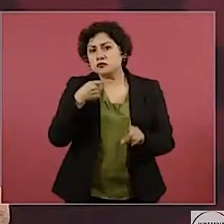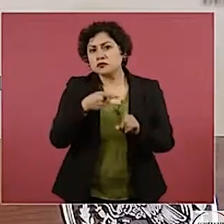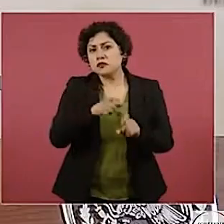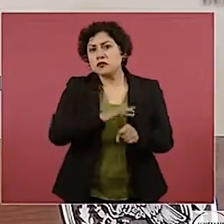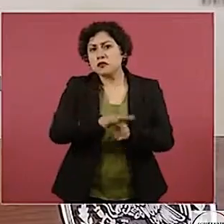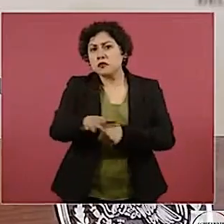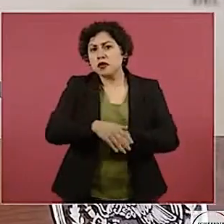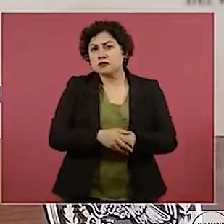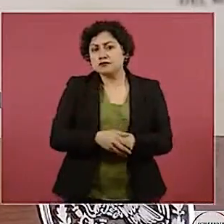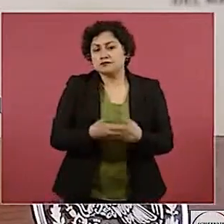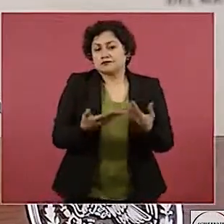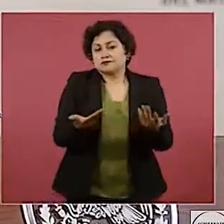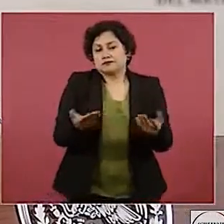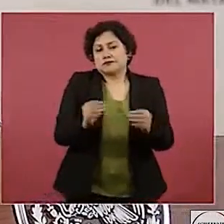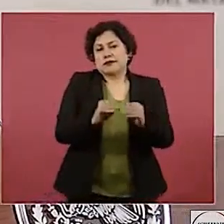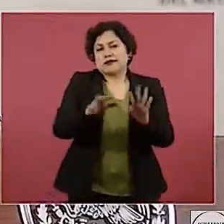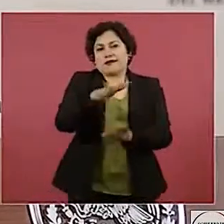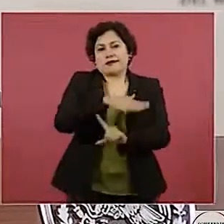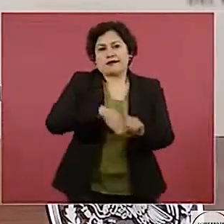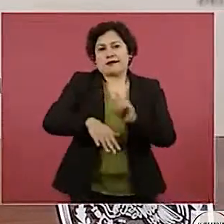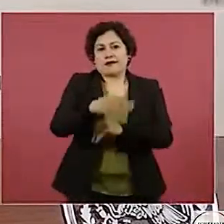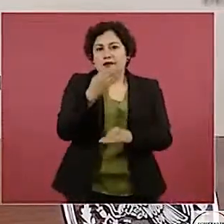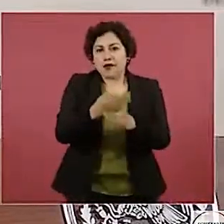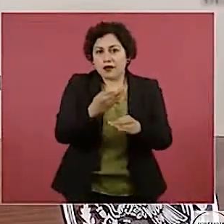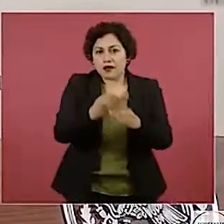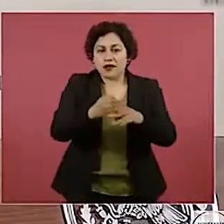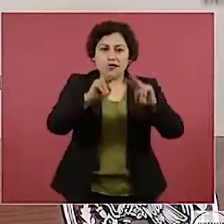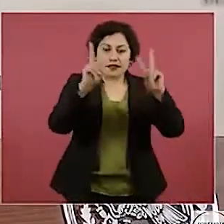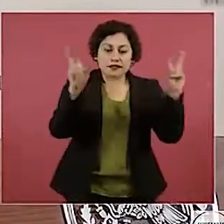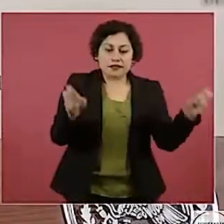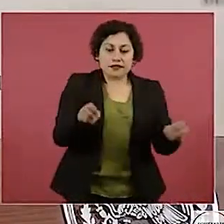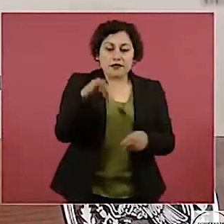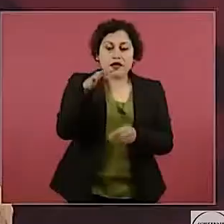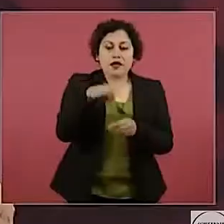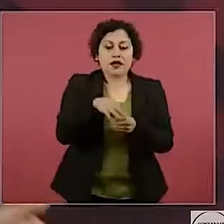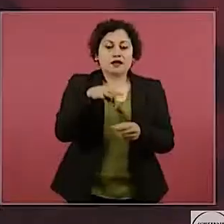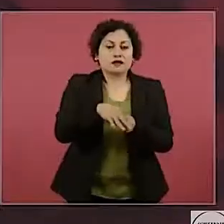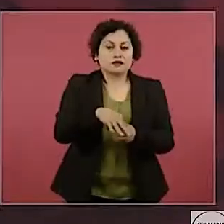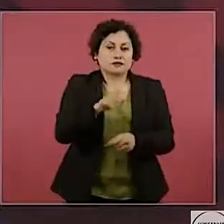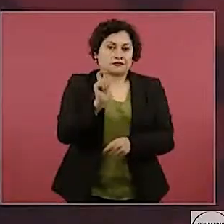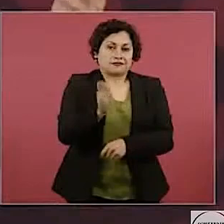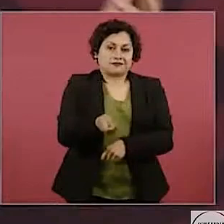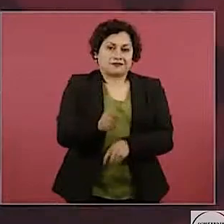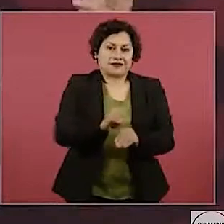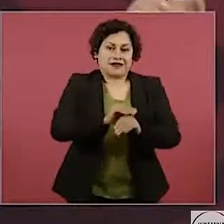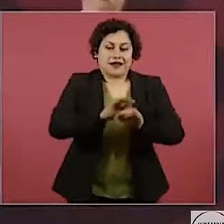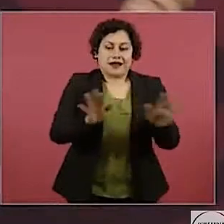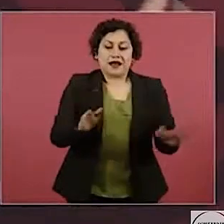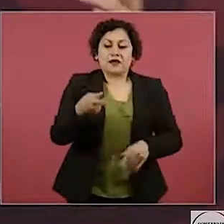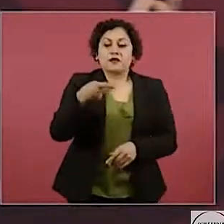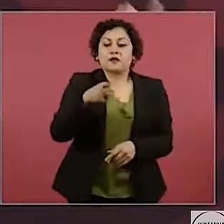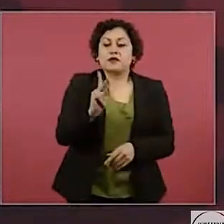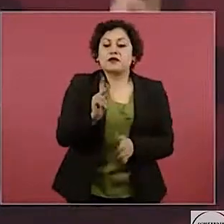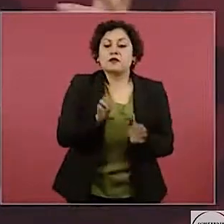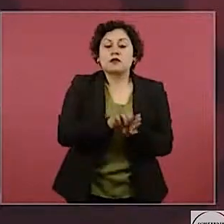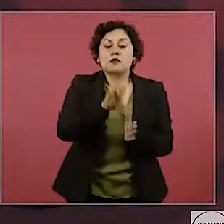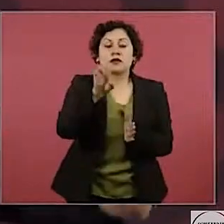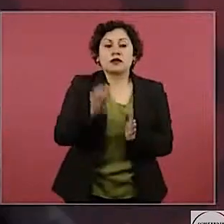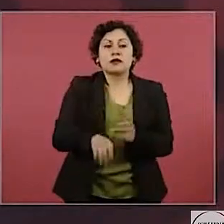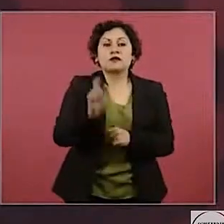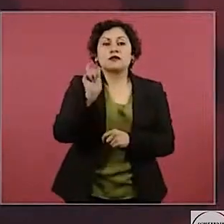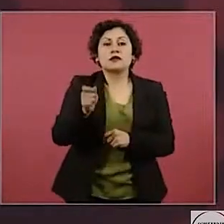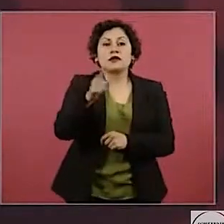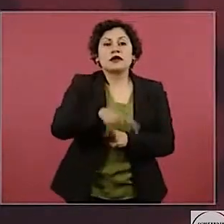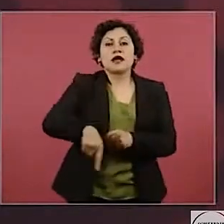¿Y qué sucedería si los que apoyan la transformación y los que